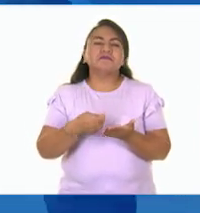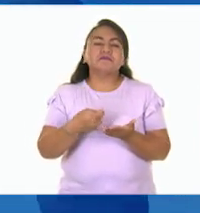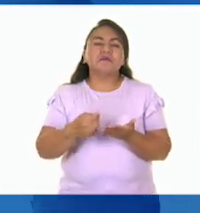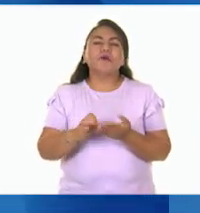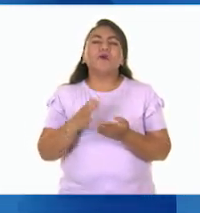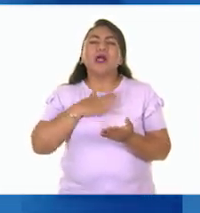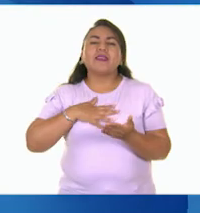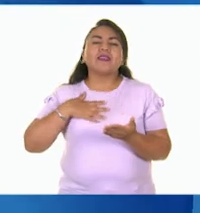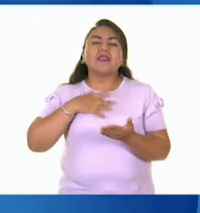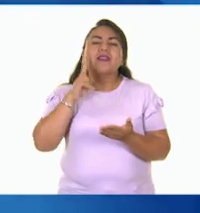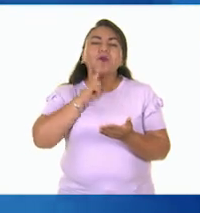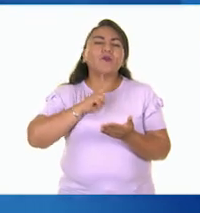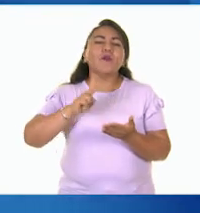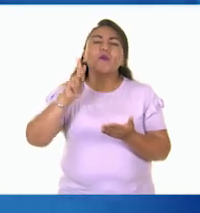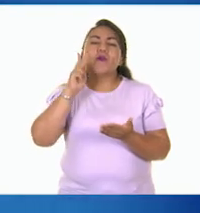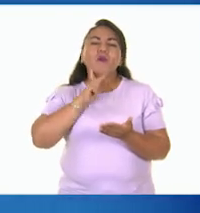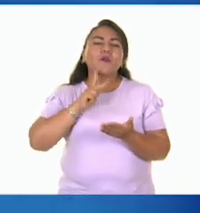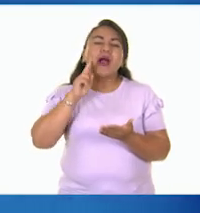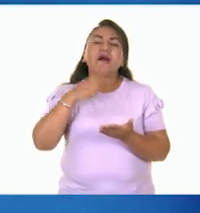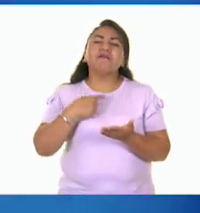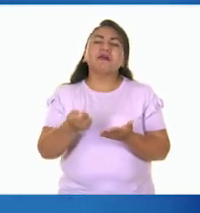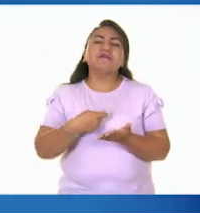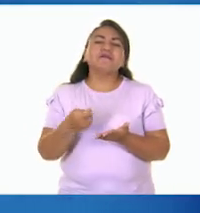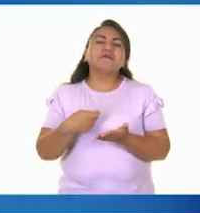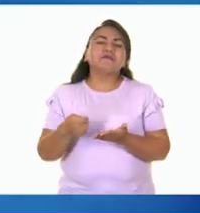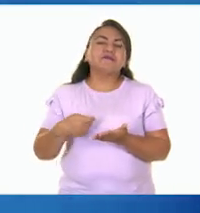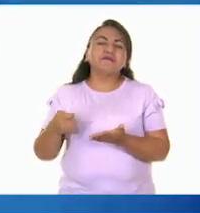juego de experimentar con texturas.